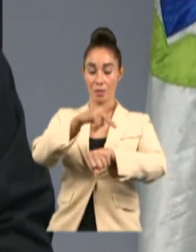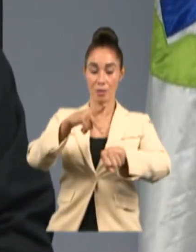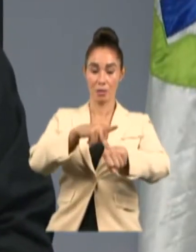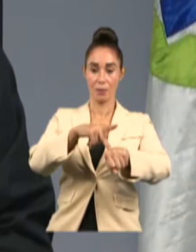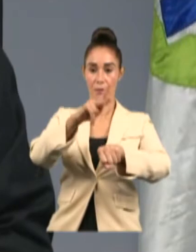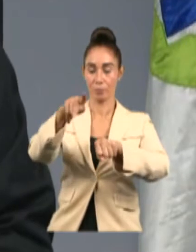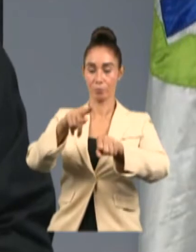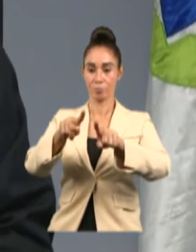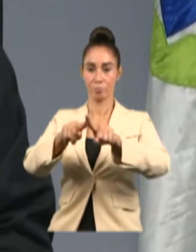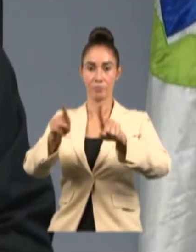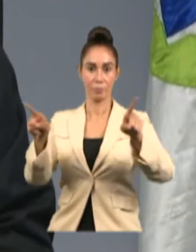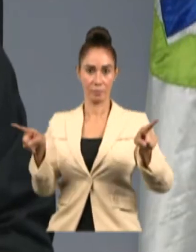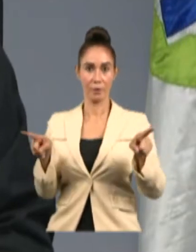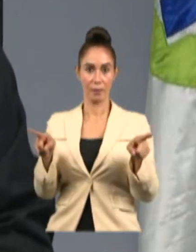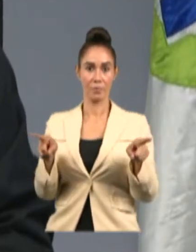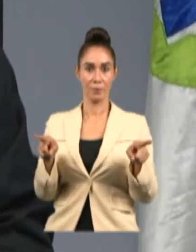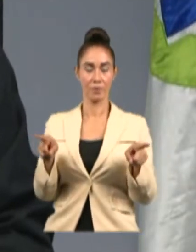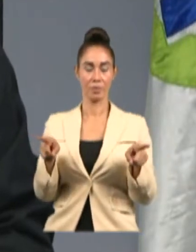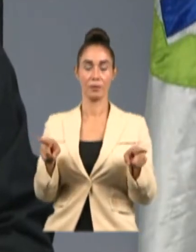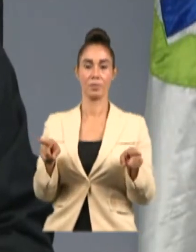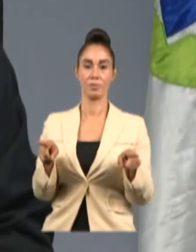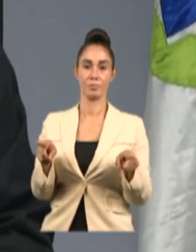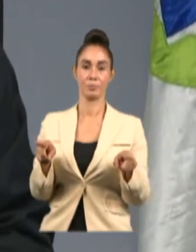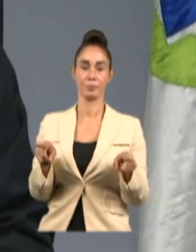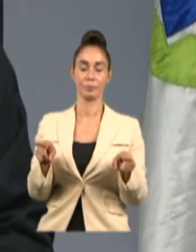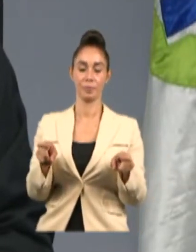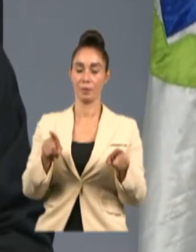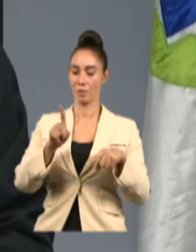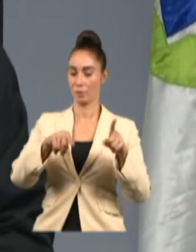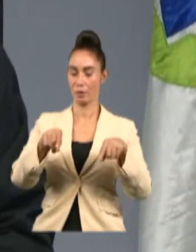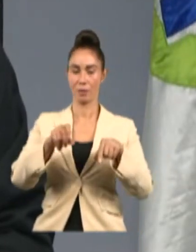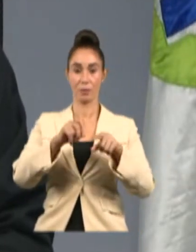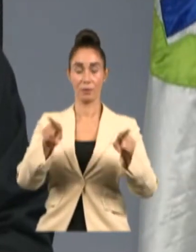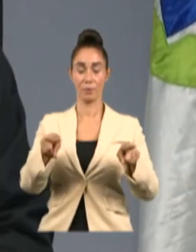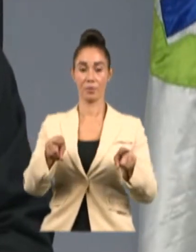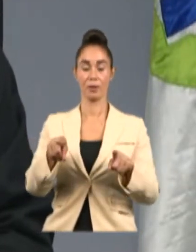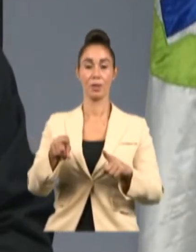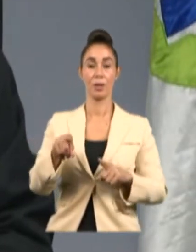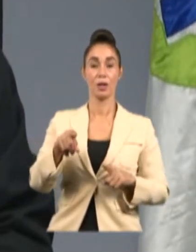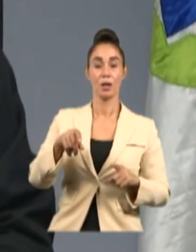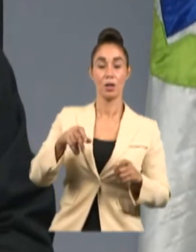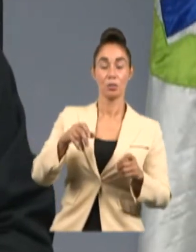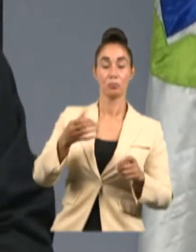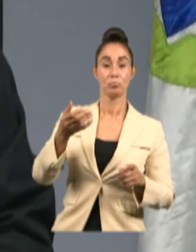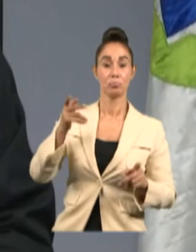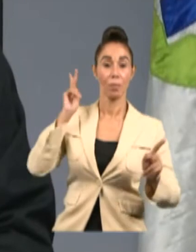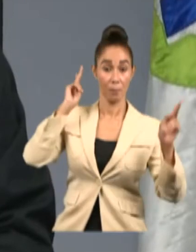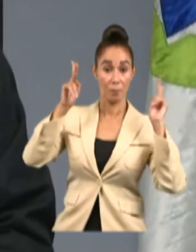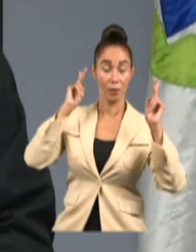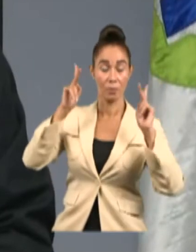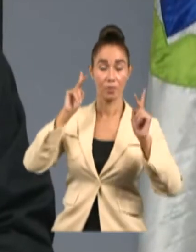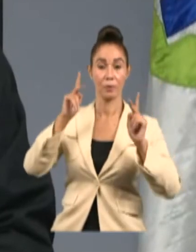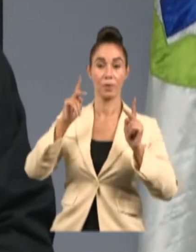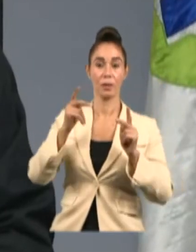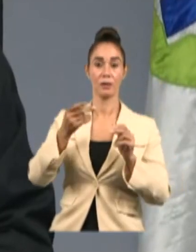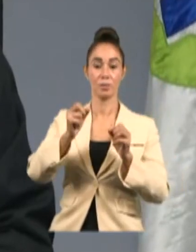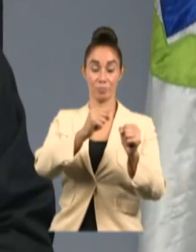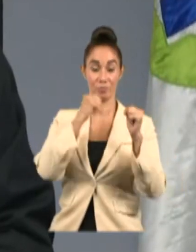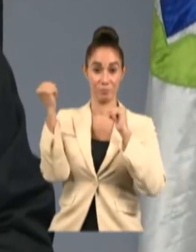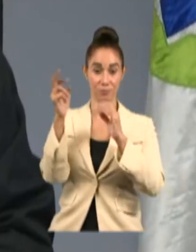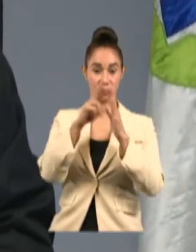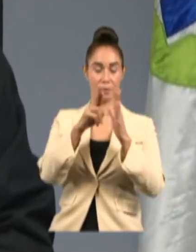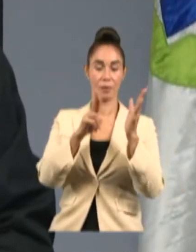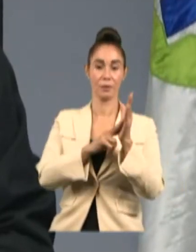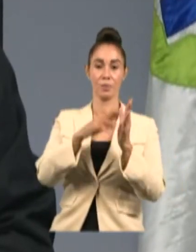La intervención de Puerto Plata se da debido a la imprudencia que ya todos conocemos y lo que estamos